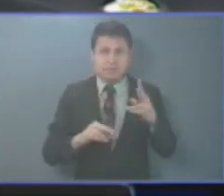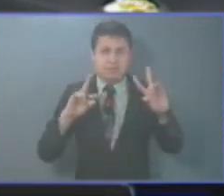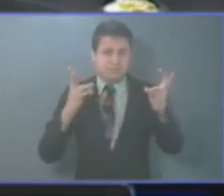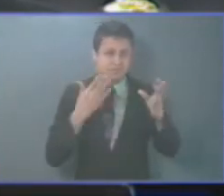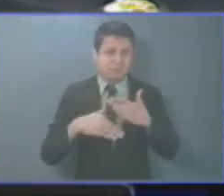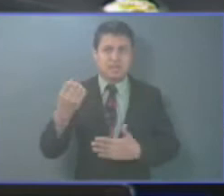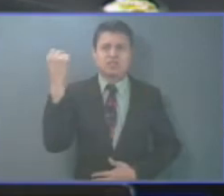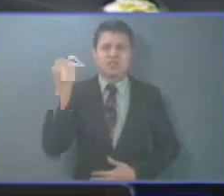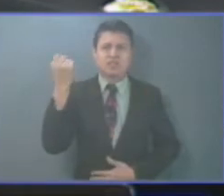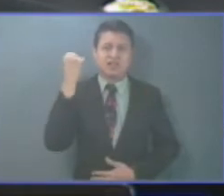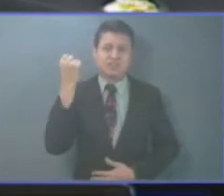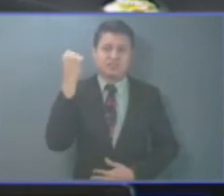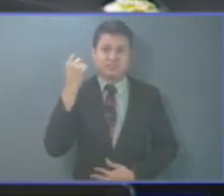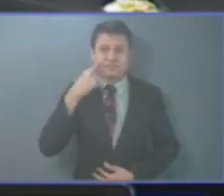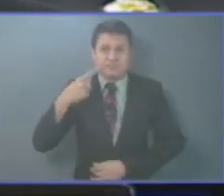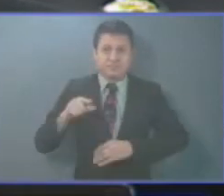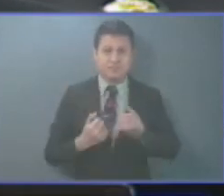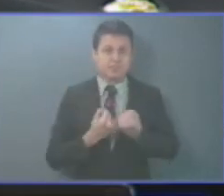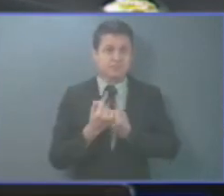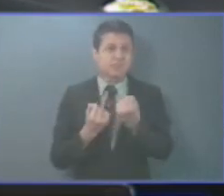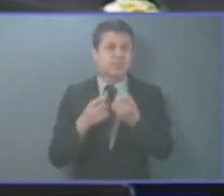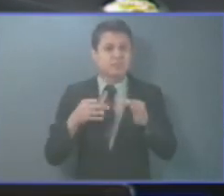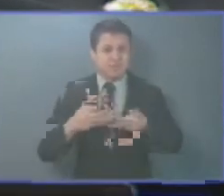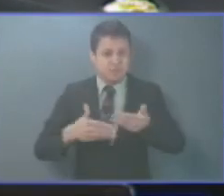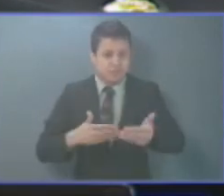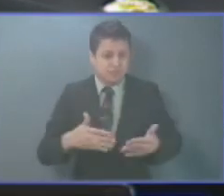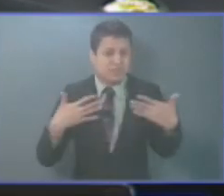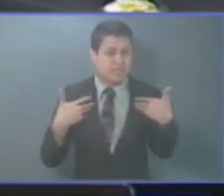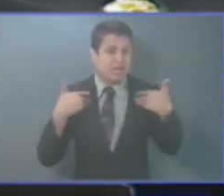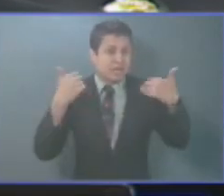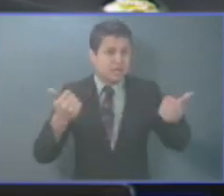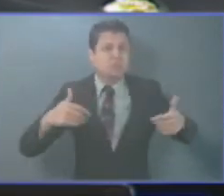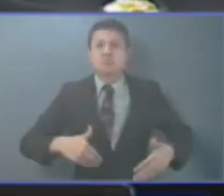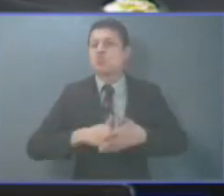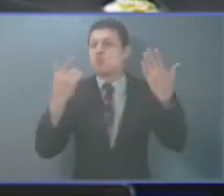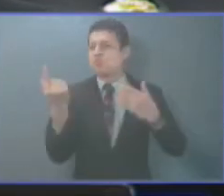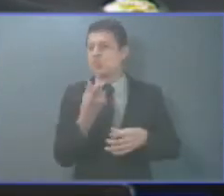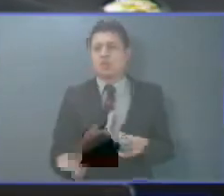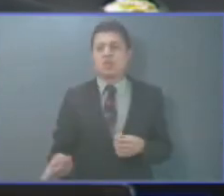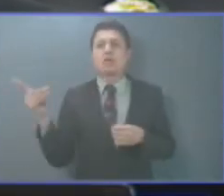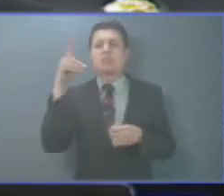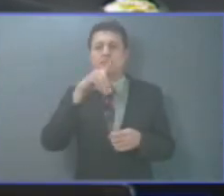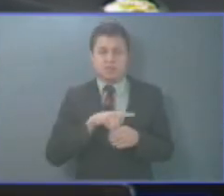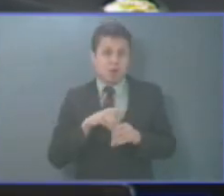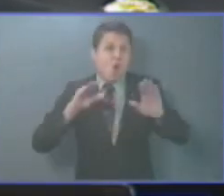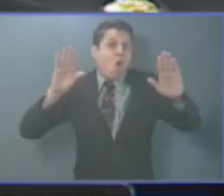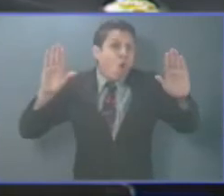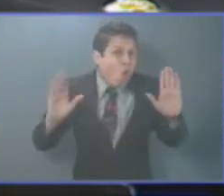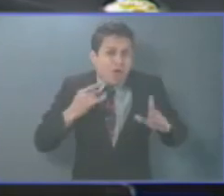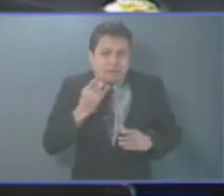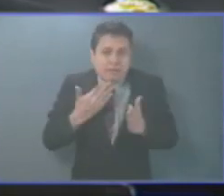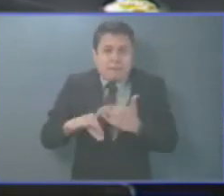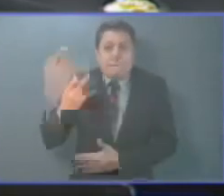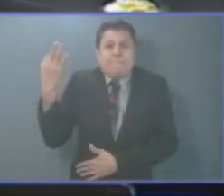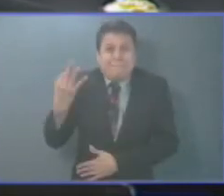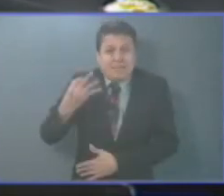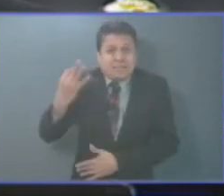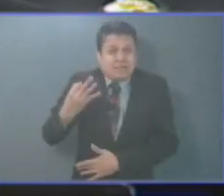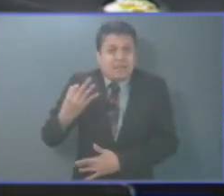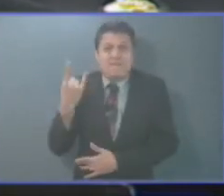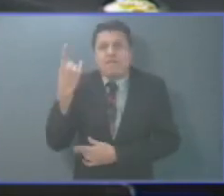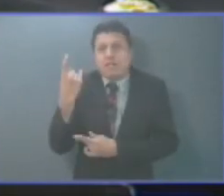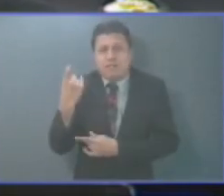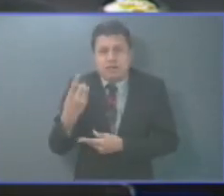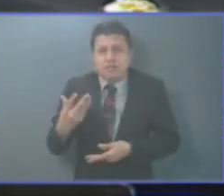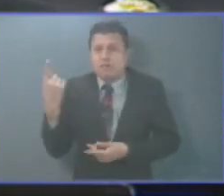mayor demanda de asistencia sanitaria que quienes no padecen discapacidad, por lo que tienen más necesidades insatisfechas.